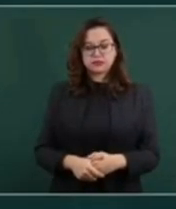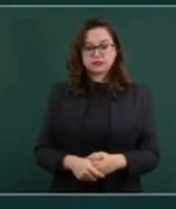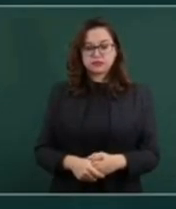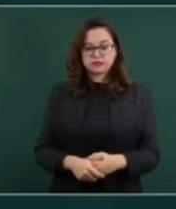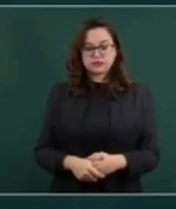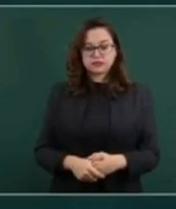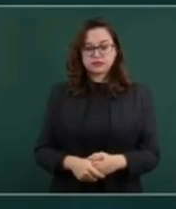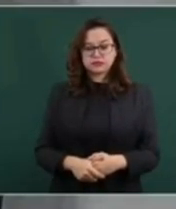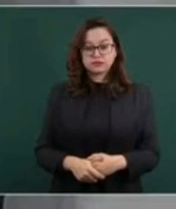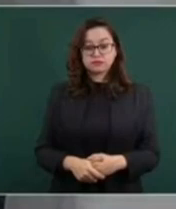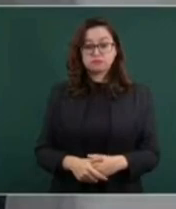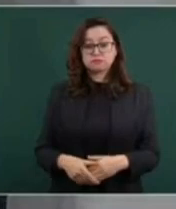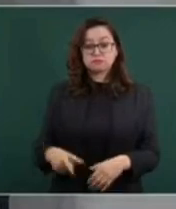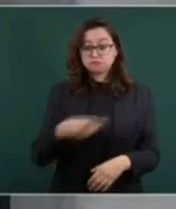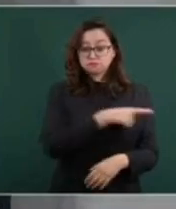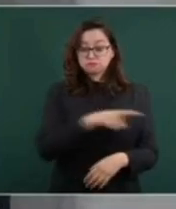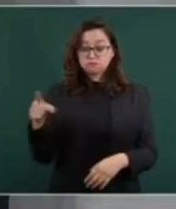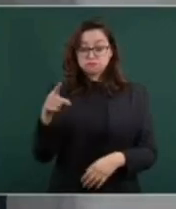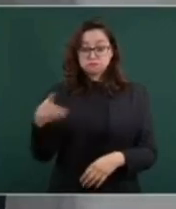¿Firmes?